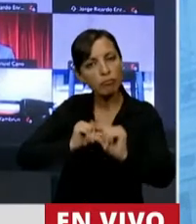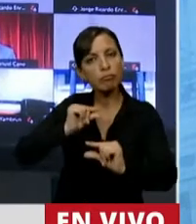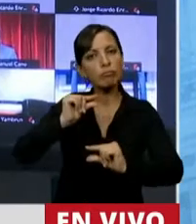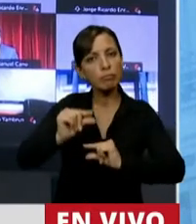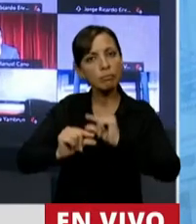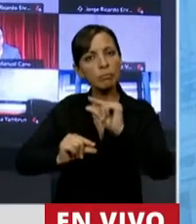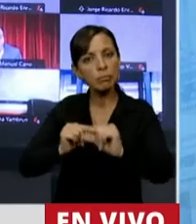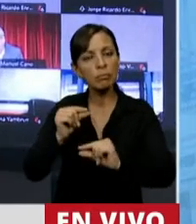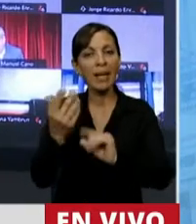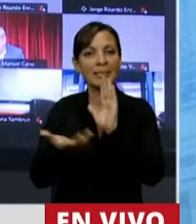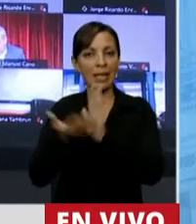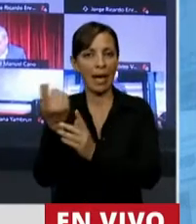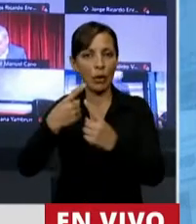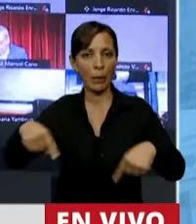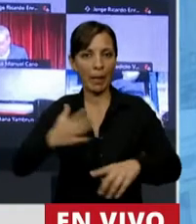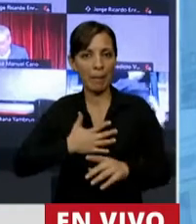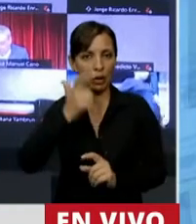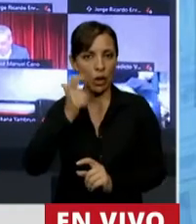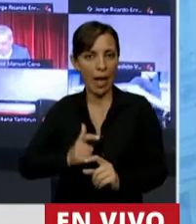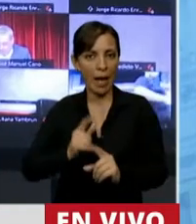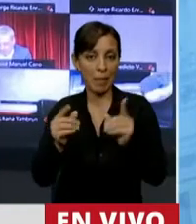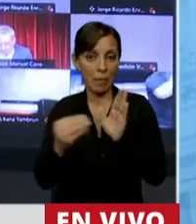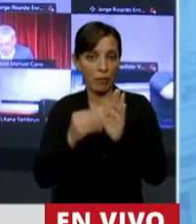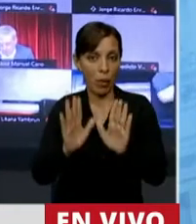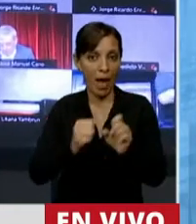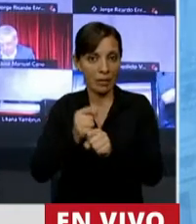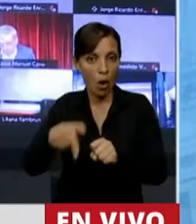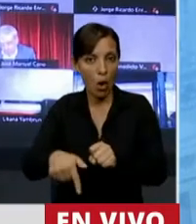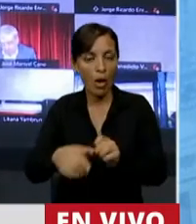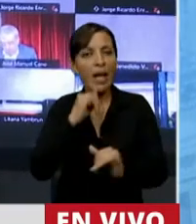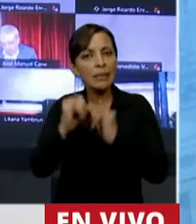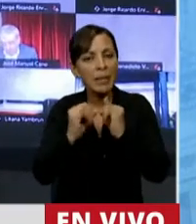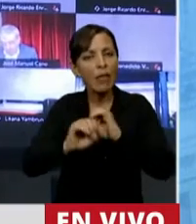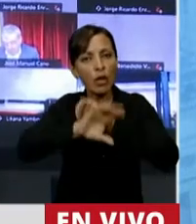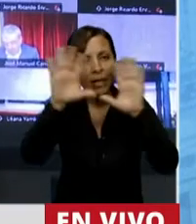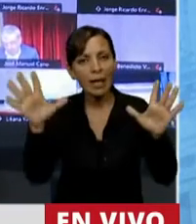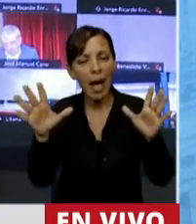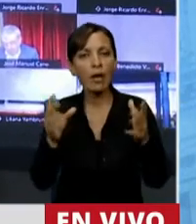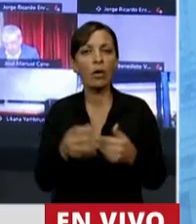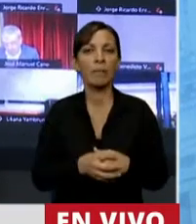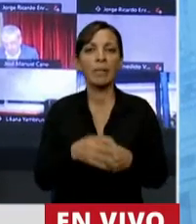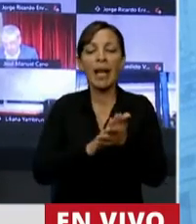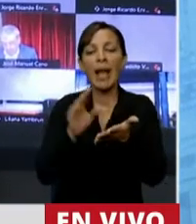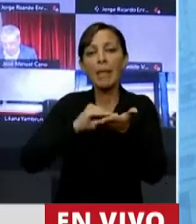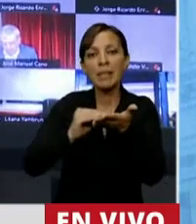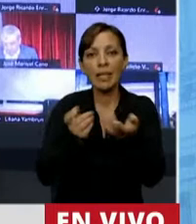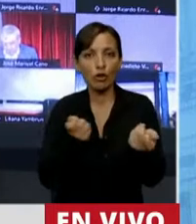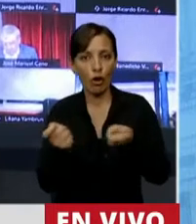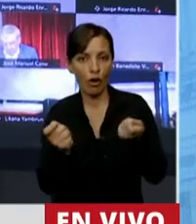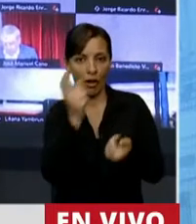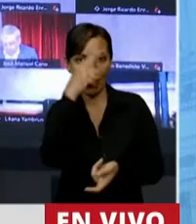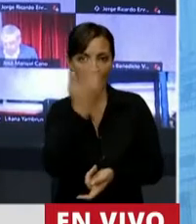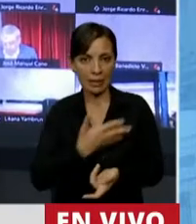Eliminando bienes personales como está planteado hasta hoy. Dando una señal clara y sincera de austeridad en la administración del Estado.